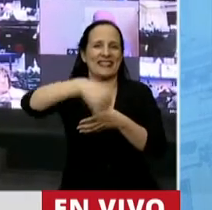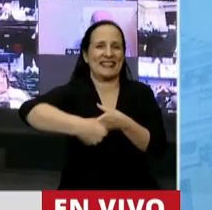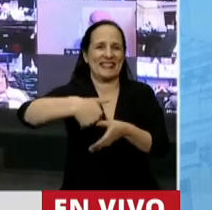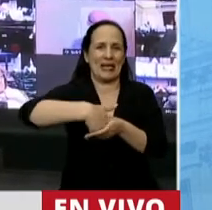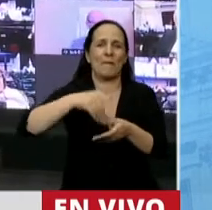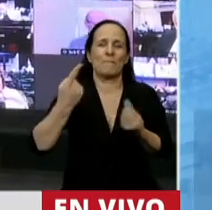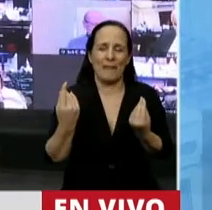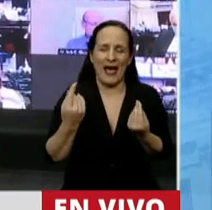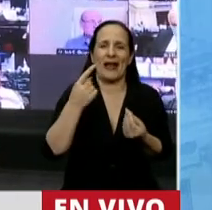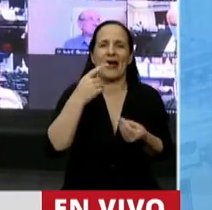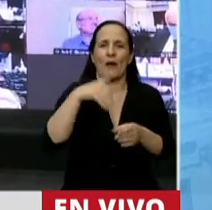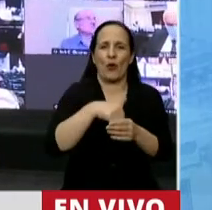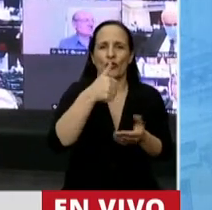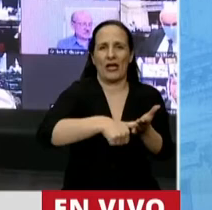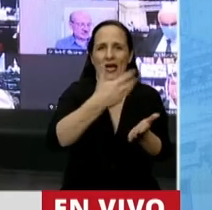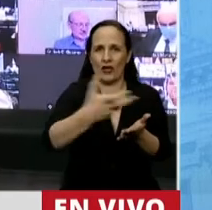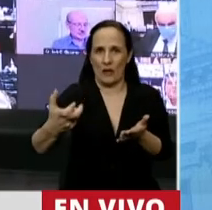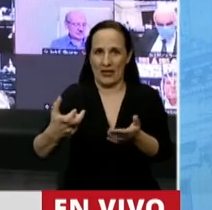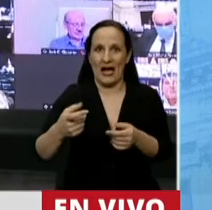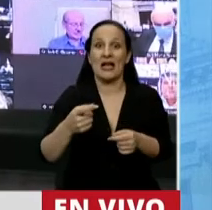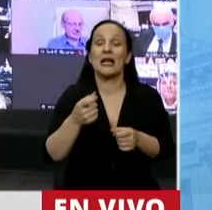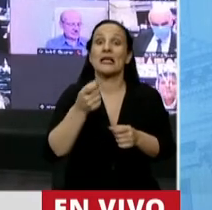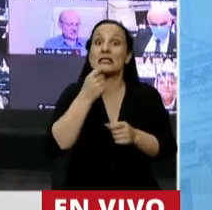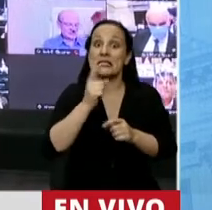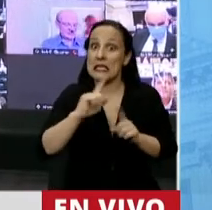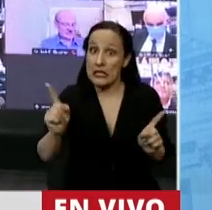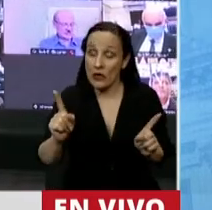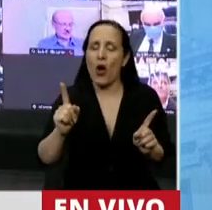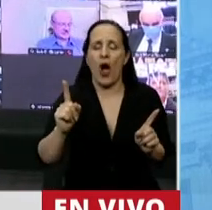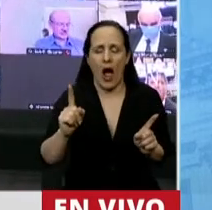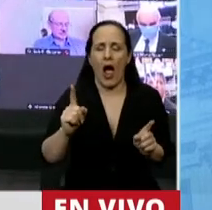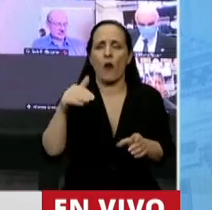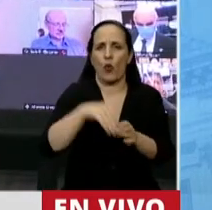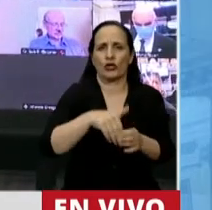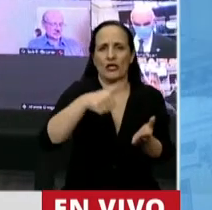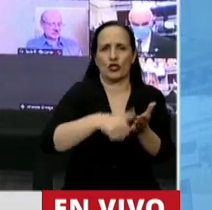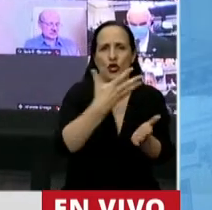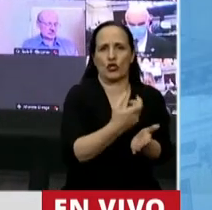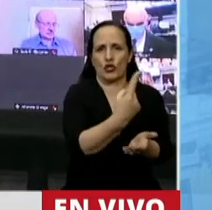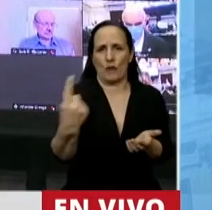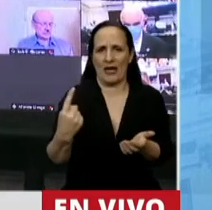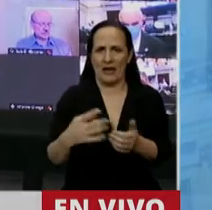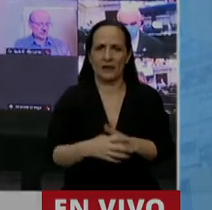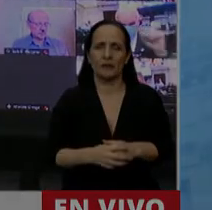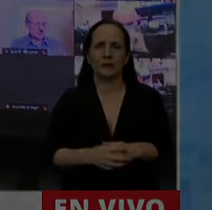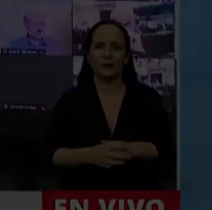la votación nominal. En el caso de que no sea así, iremos a votación nominal. Gracias, señor Presidente.